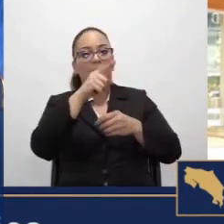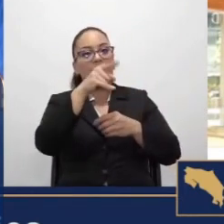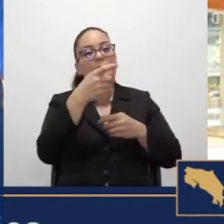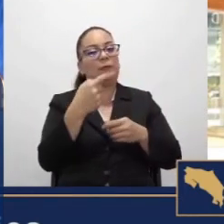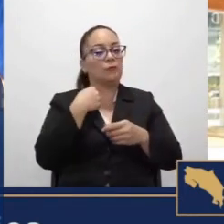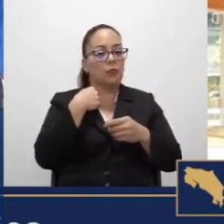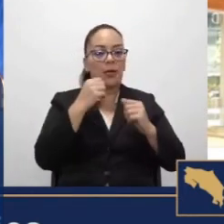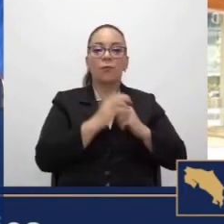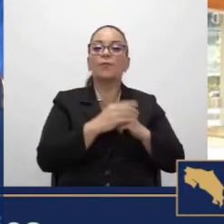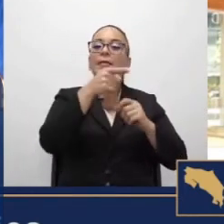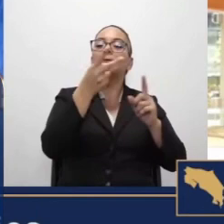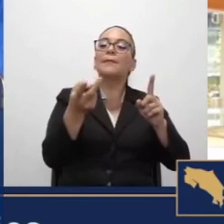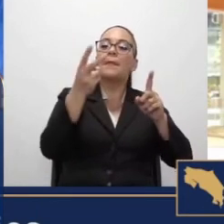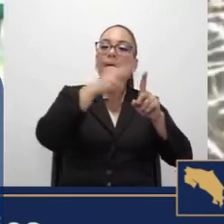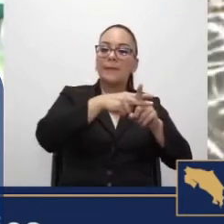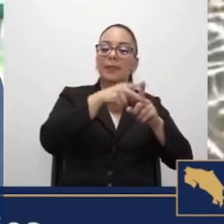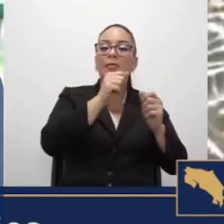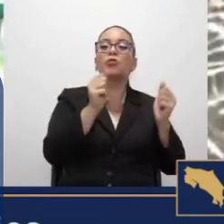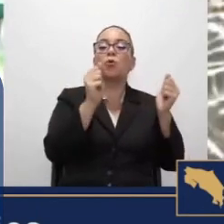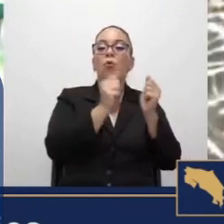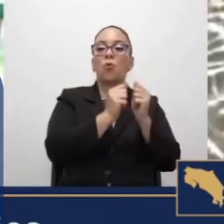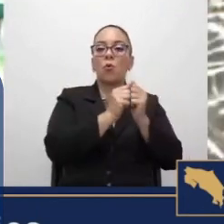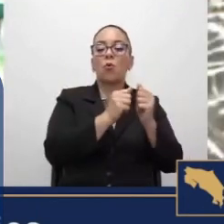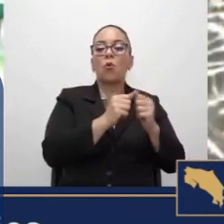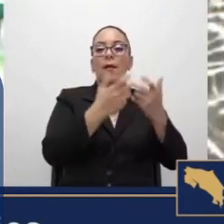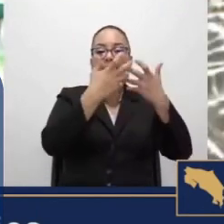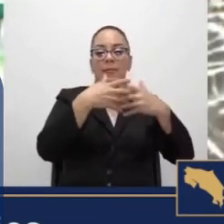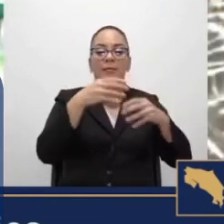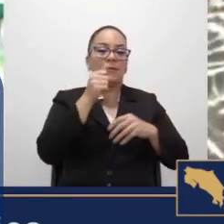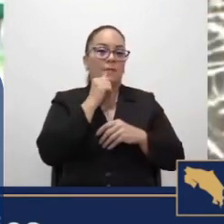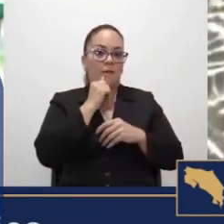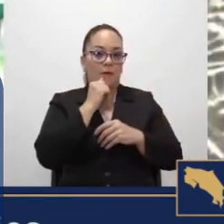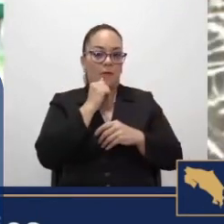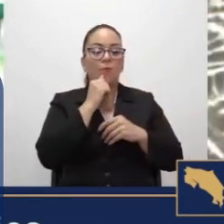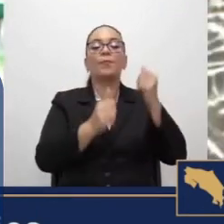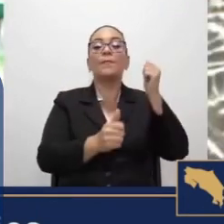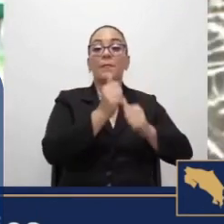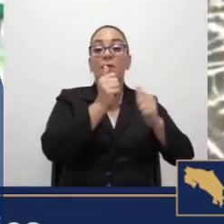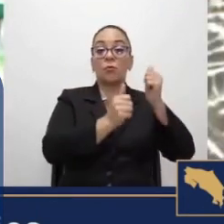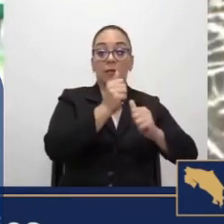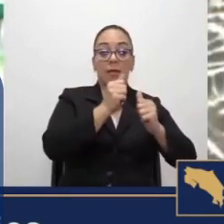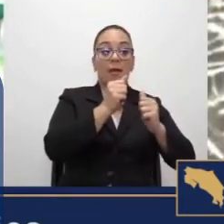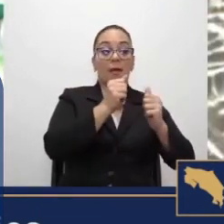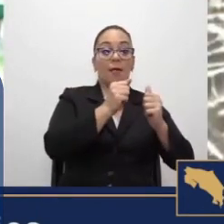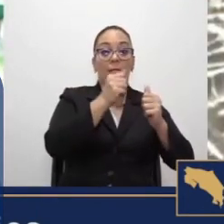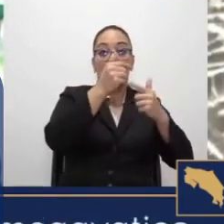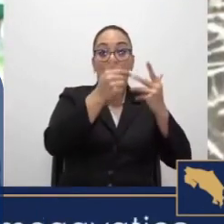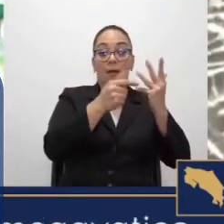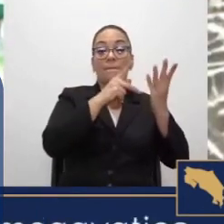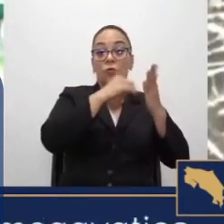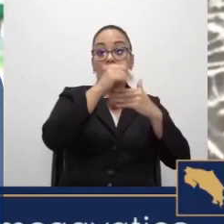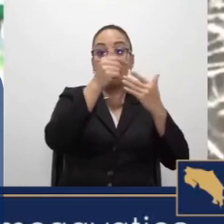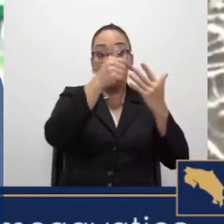Esta implementación se va a hacer junto con la empresa privada, la mayoría de estos proyectos, presidente, van a ser